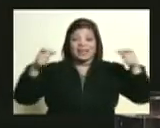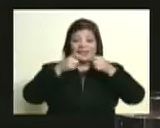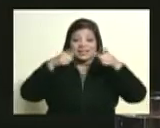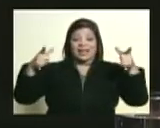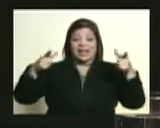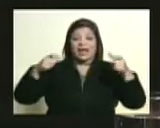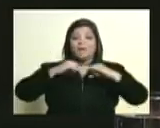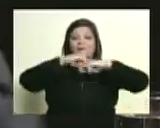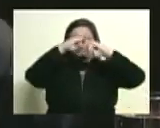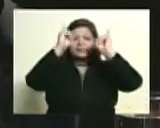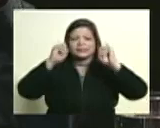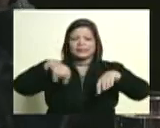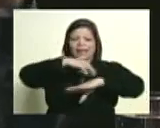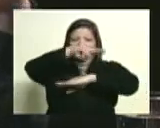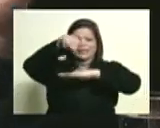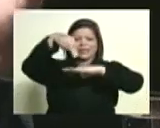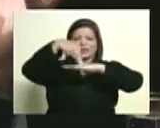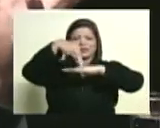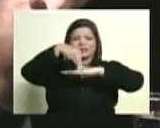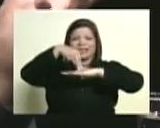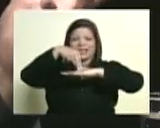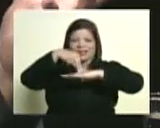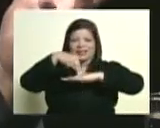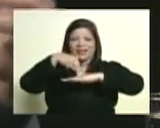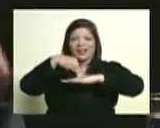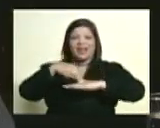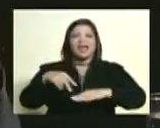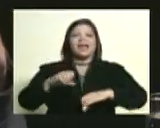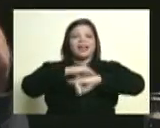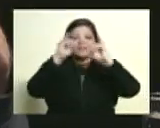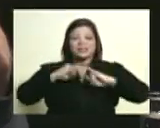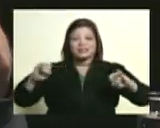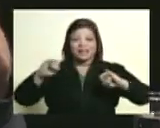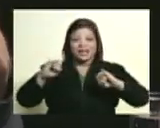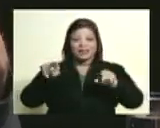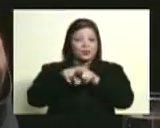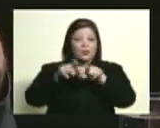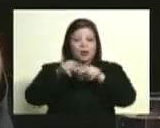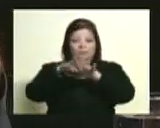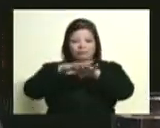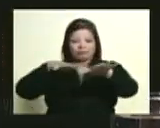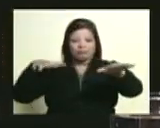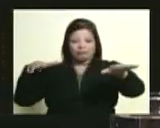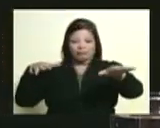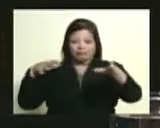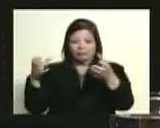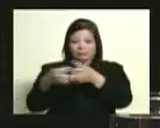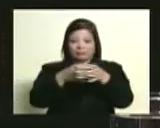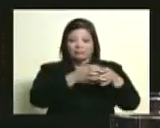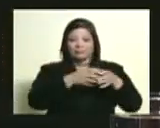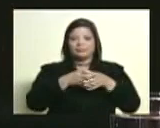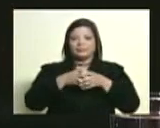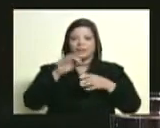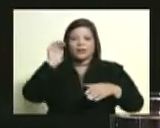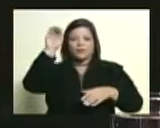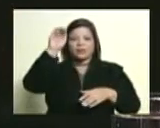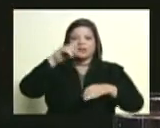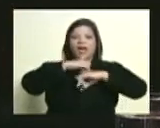nacional la felicidad colectiva como el estadio donde debía ir conducir la república